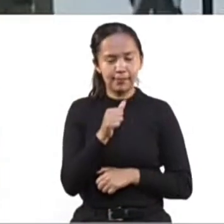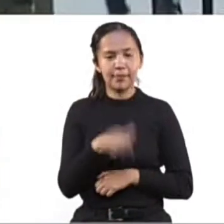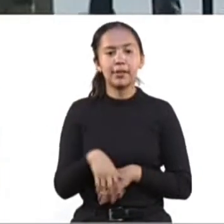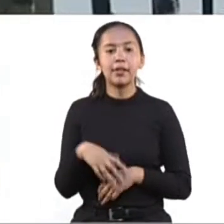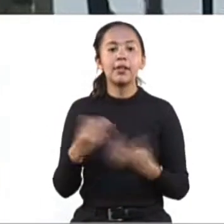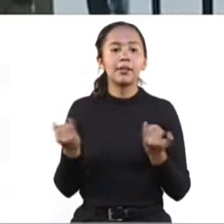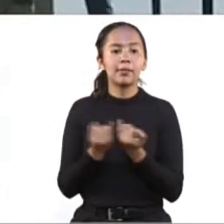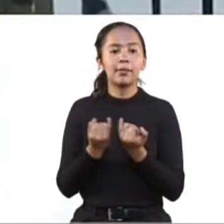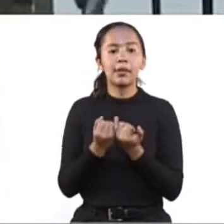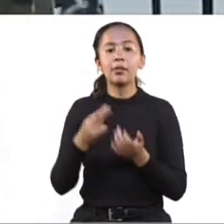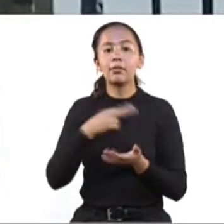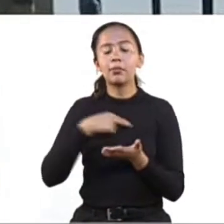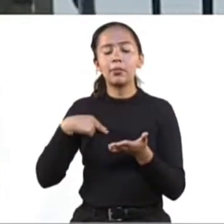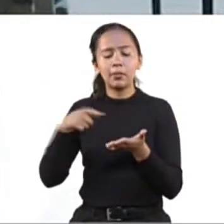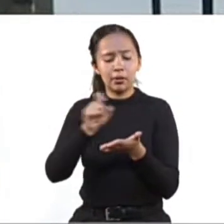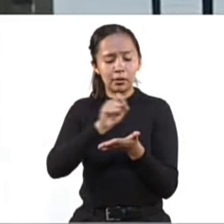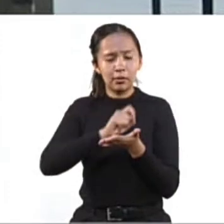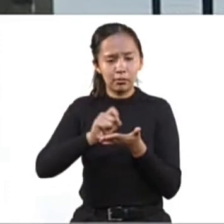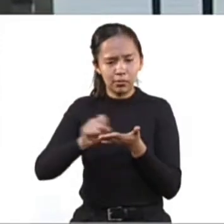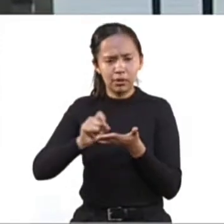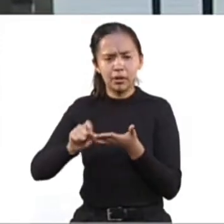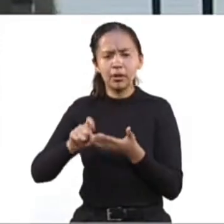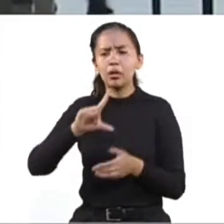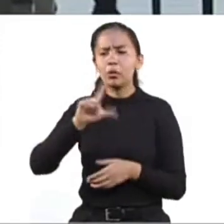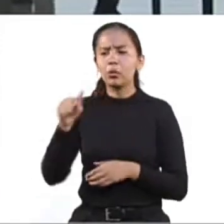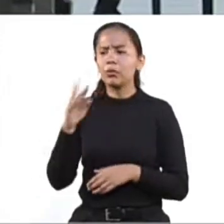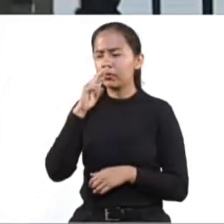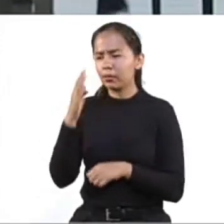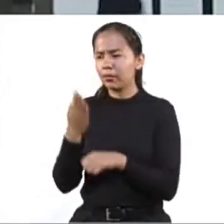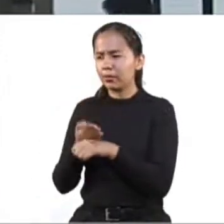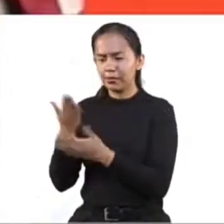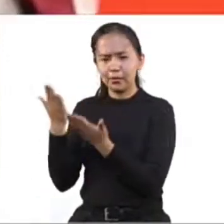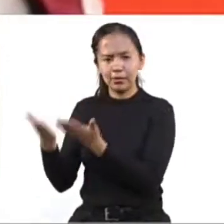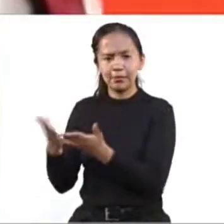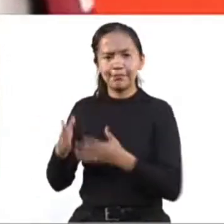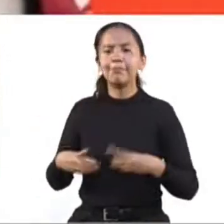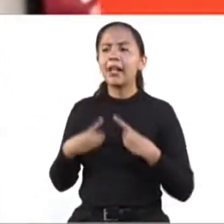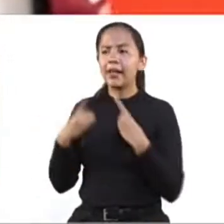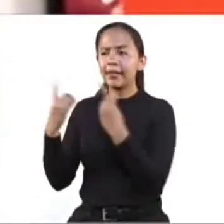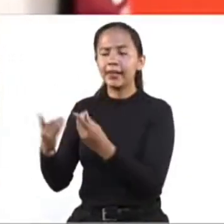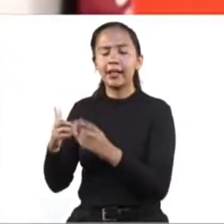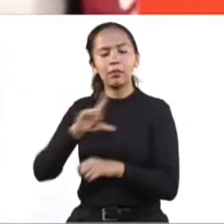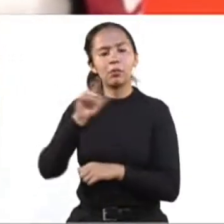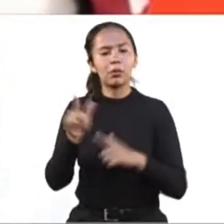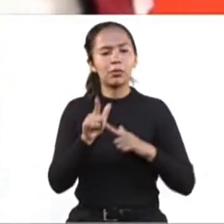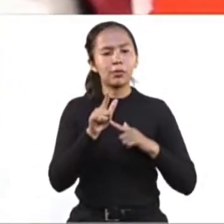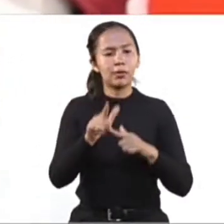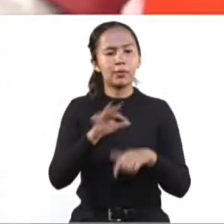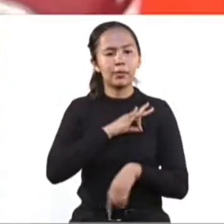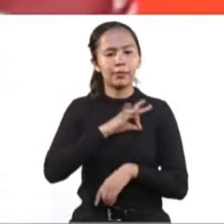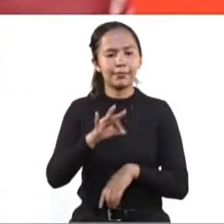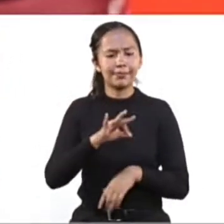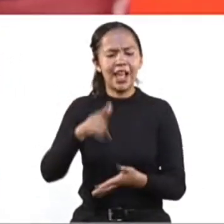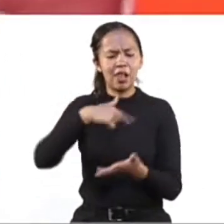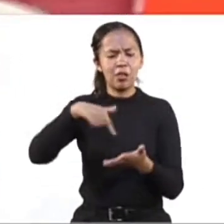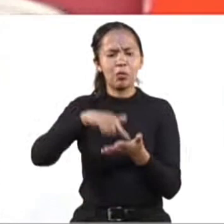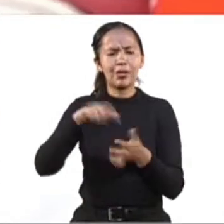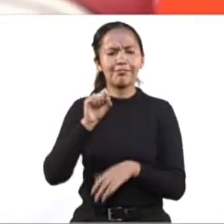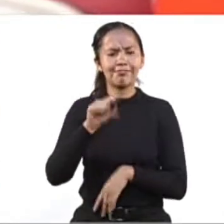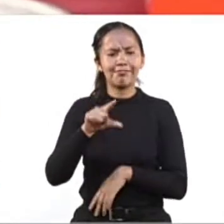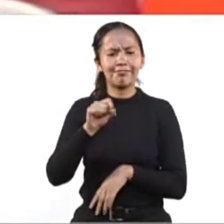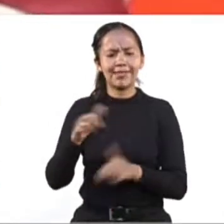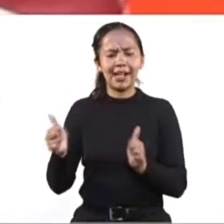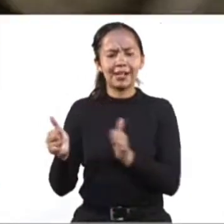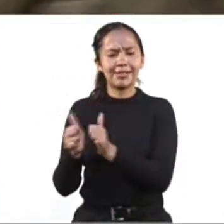Canalizaremos tu caso a la autoridad responsable y daremos seguimiento. Ahora encontrarás en un solo lugar acompañamiento y